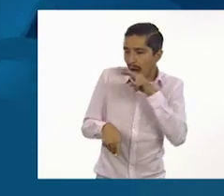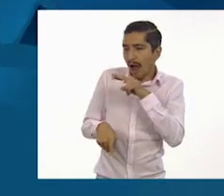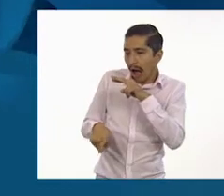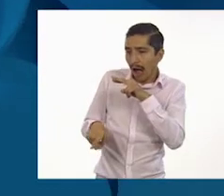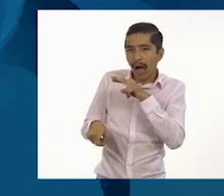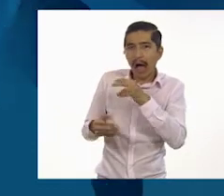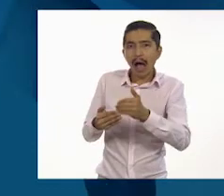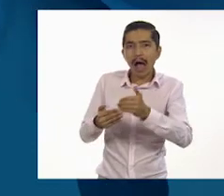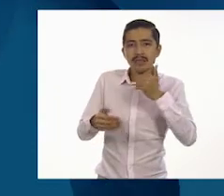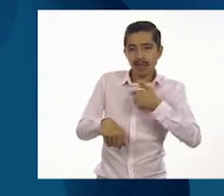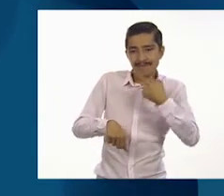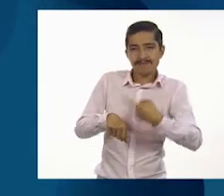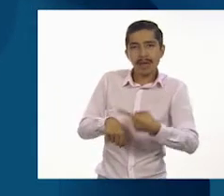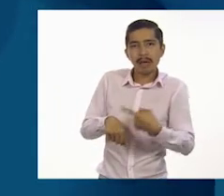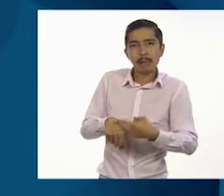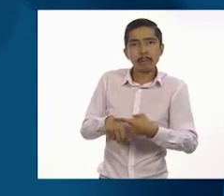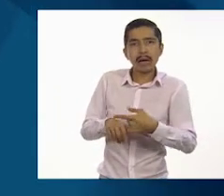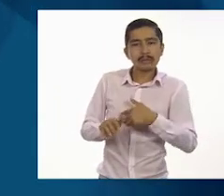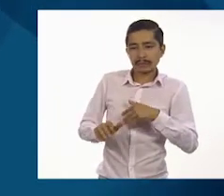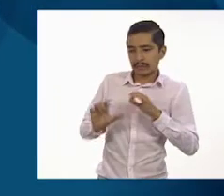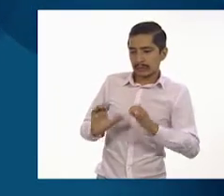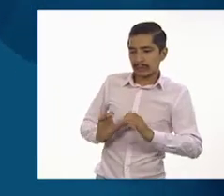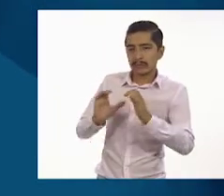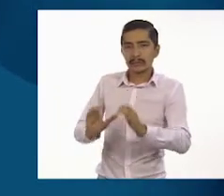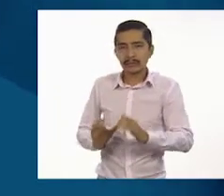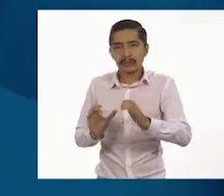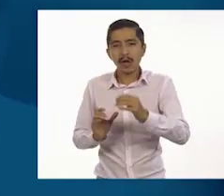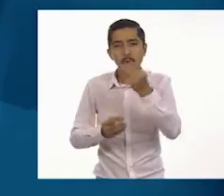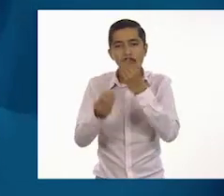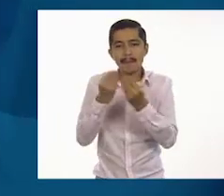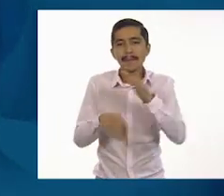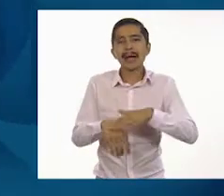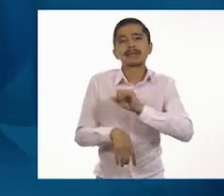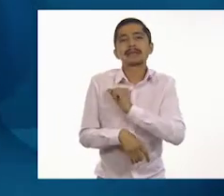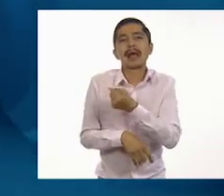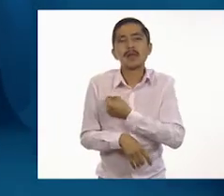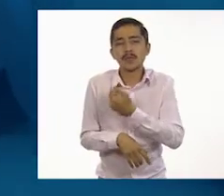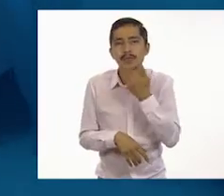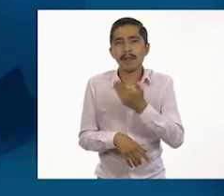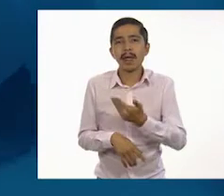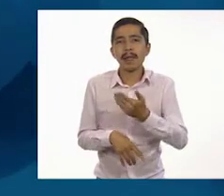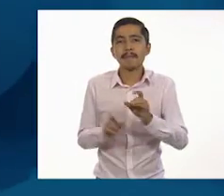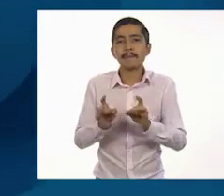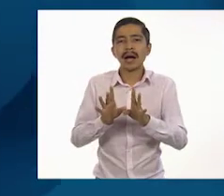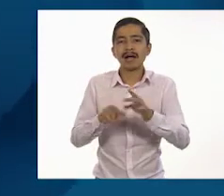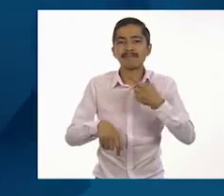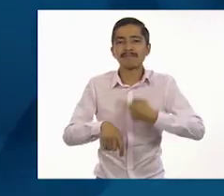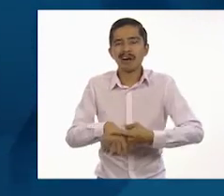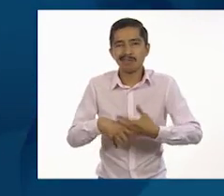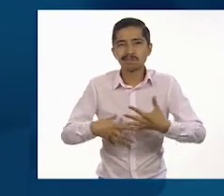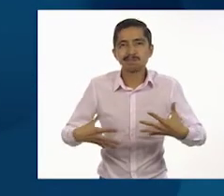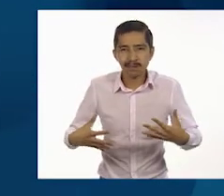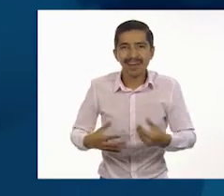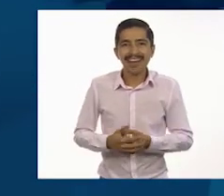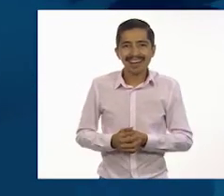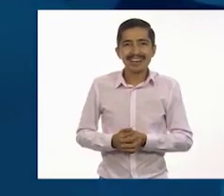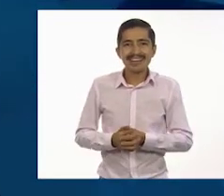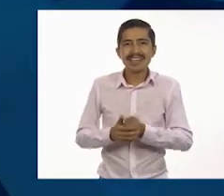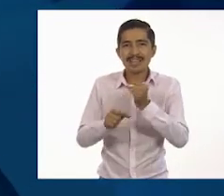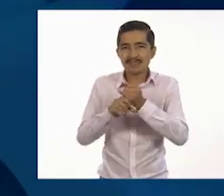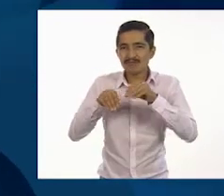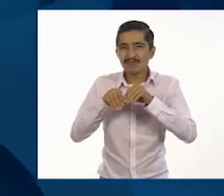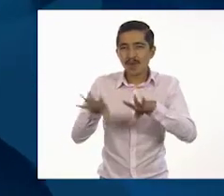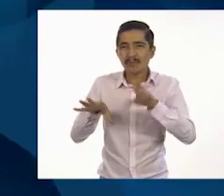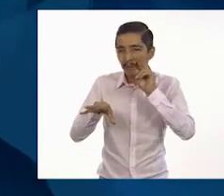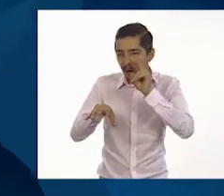para que aprendamos a comer de manera más saludable. Ah, ahí se ve clarito que acomodan la información